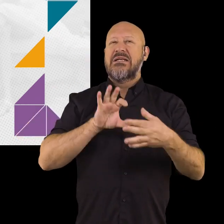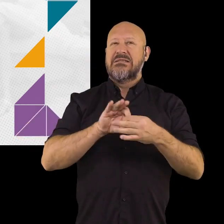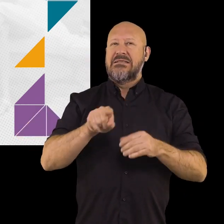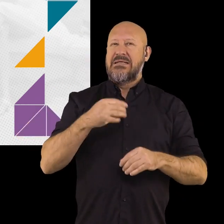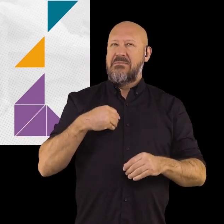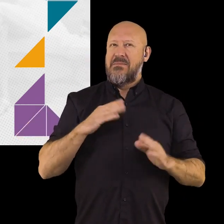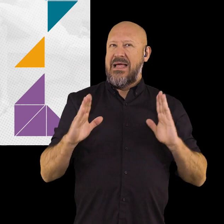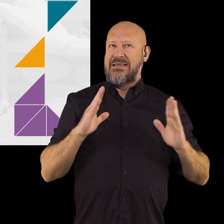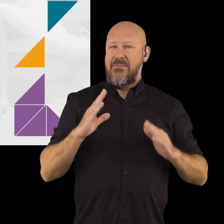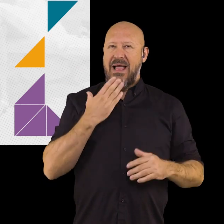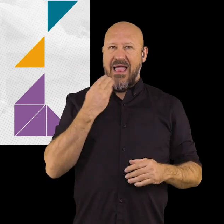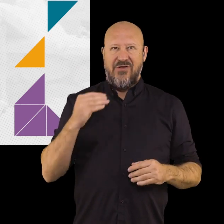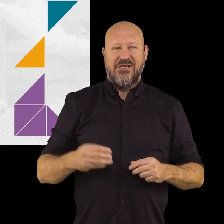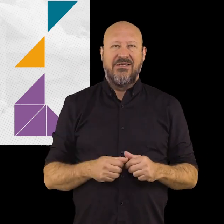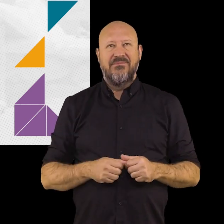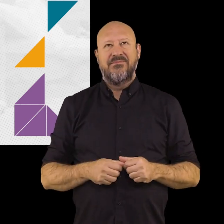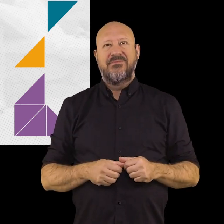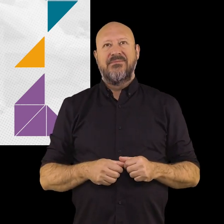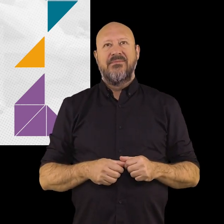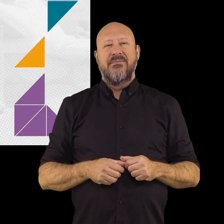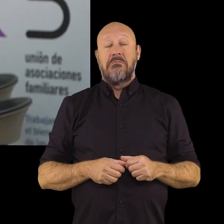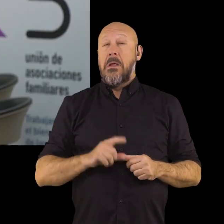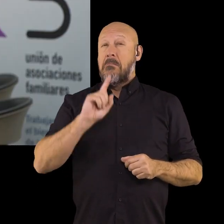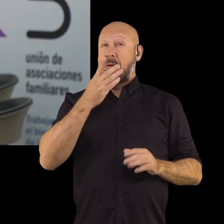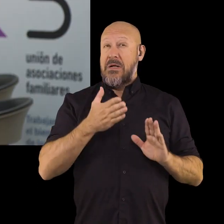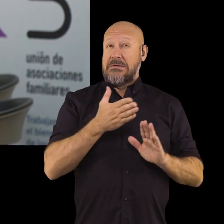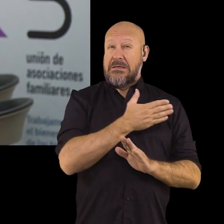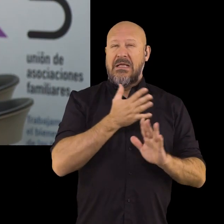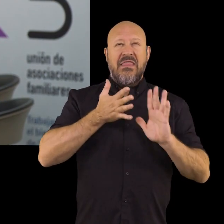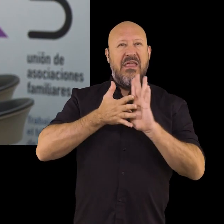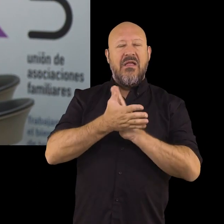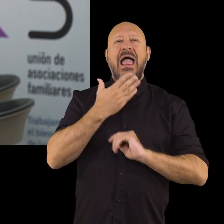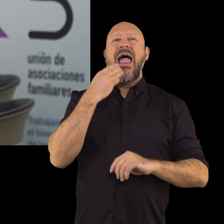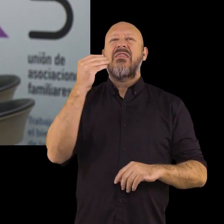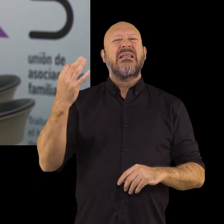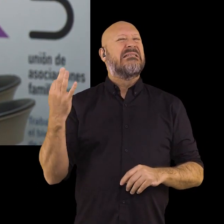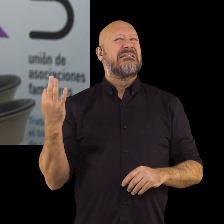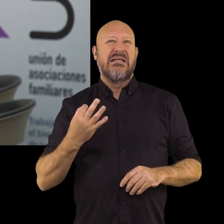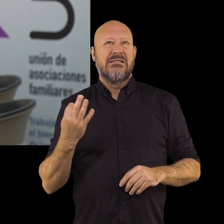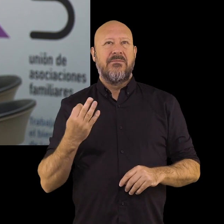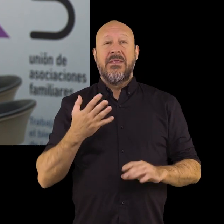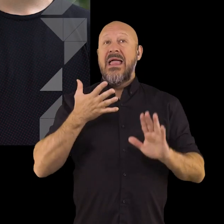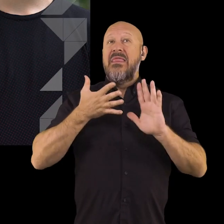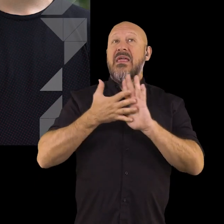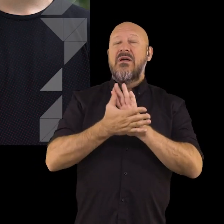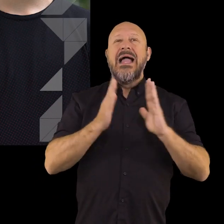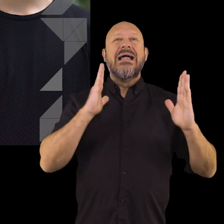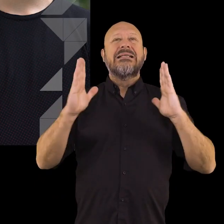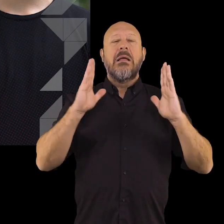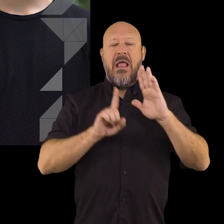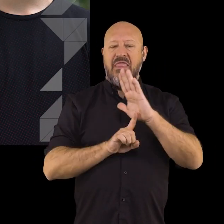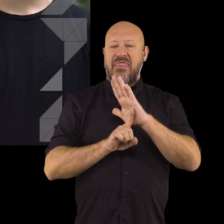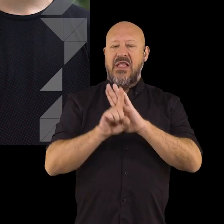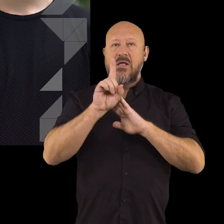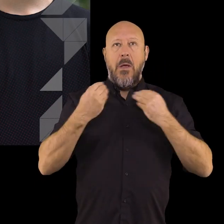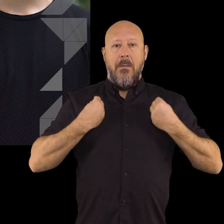característico que se produce en esta etapa? Antes de nada, vamos a definir qué es la adolescencia. La definimos como